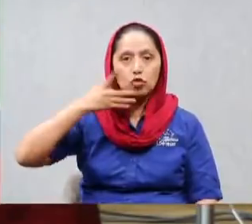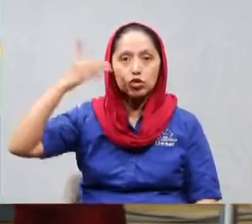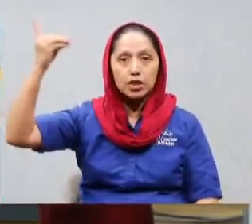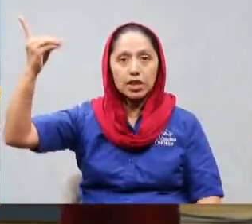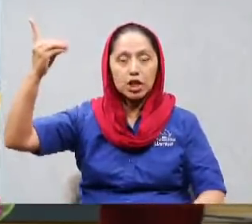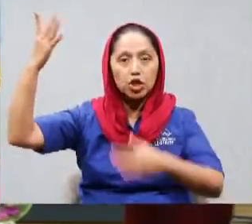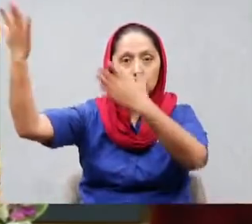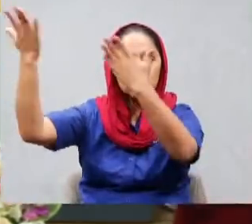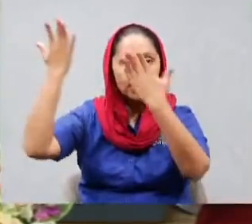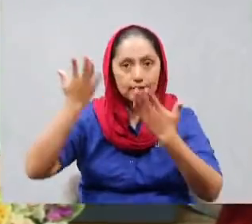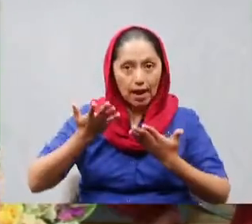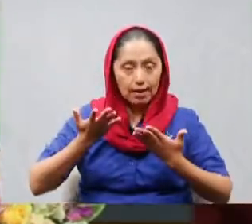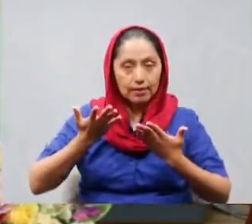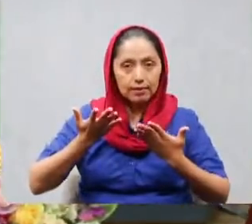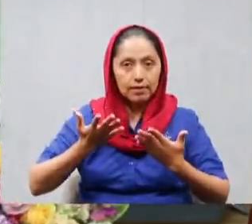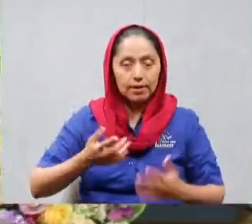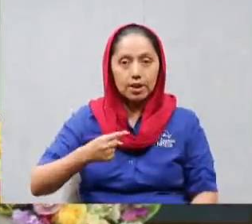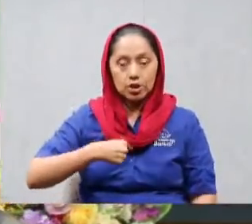y yo sé